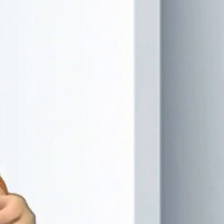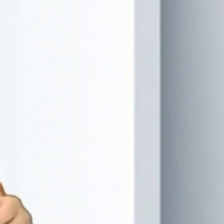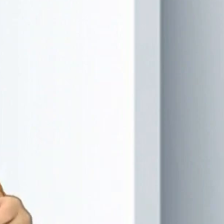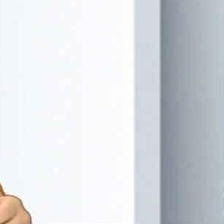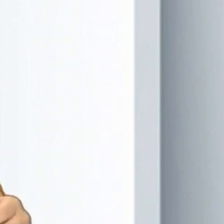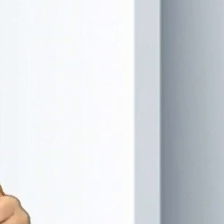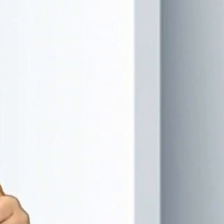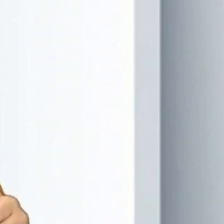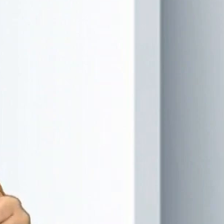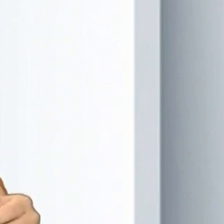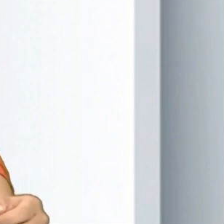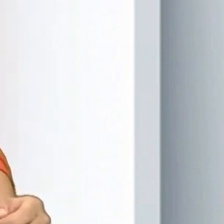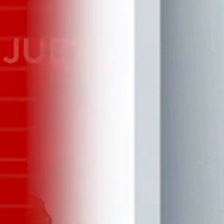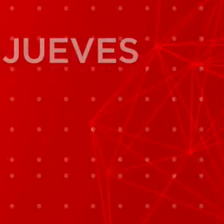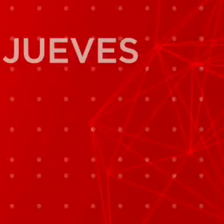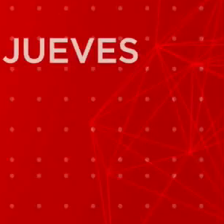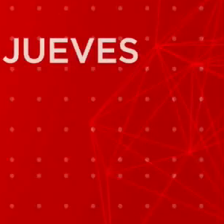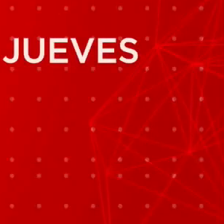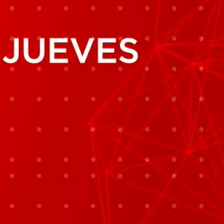Sinar Digital.